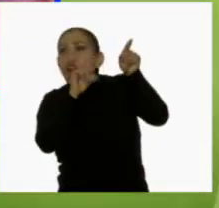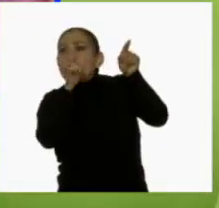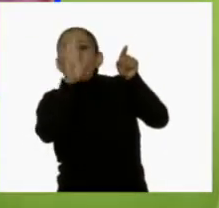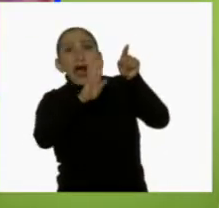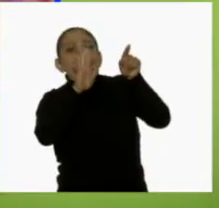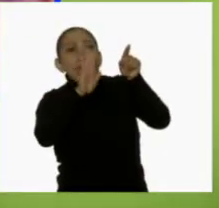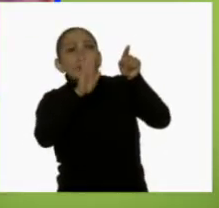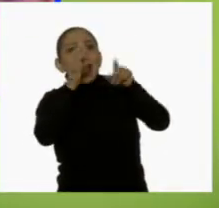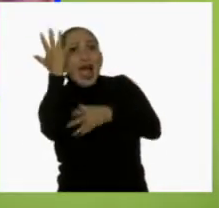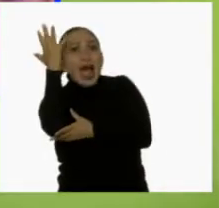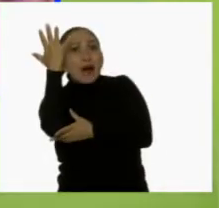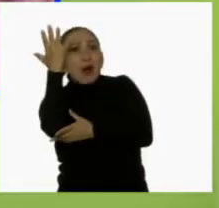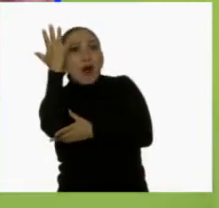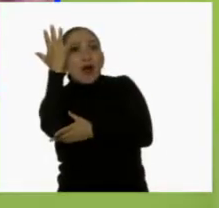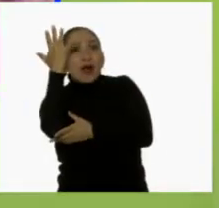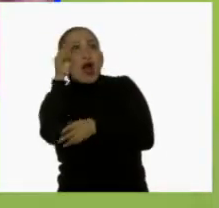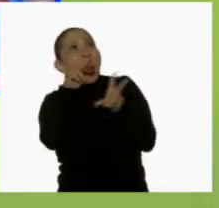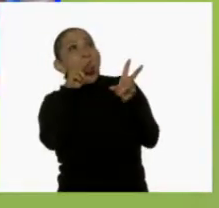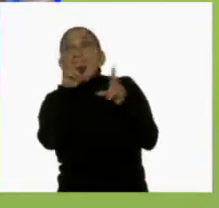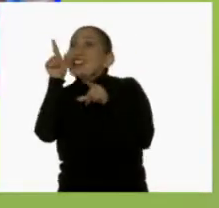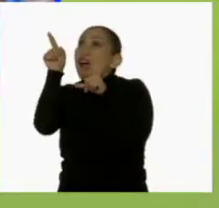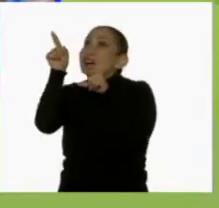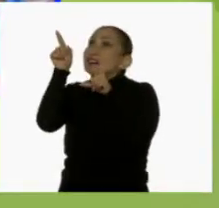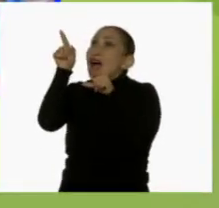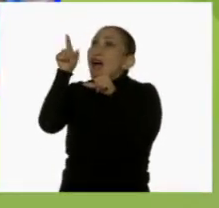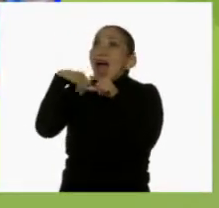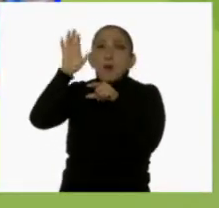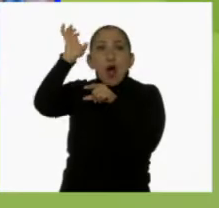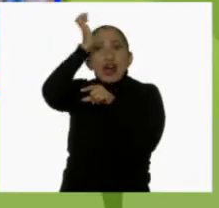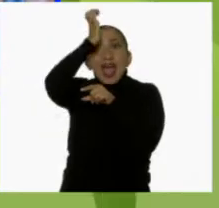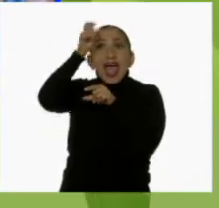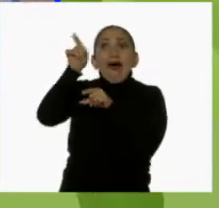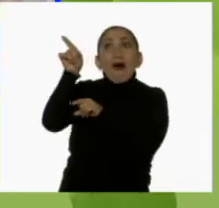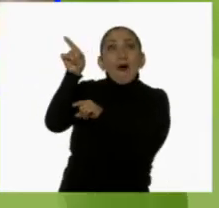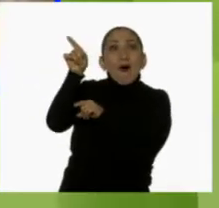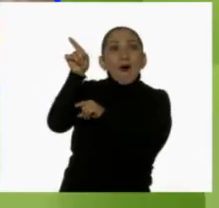parece un árbol! ¡Y esa un borrego!